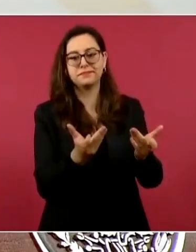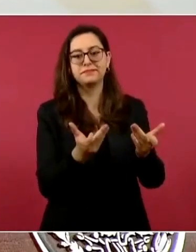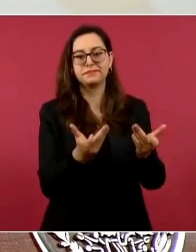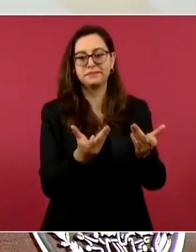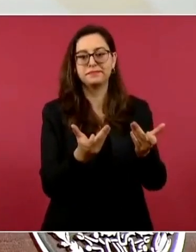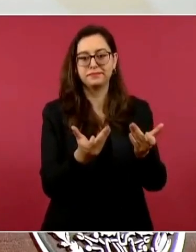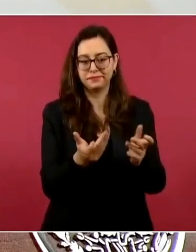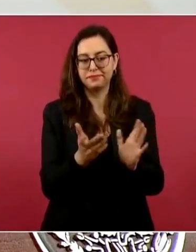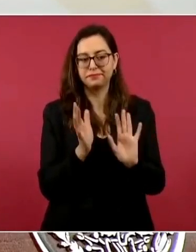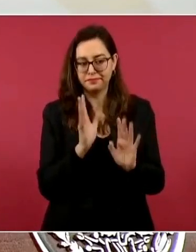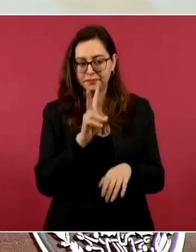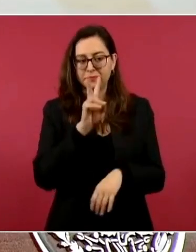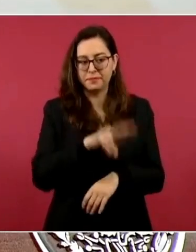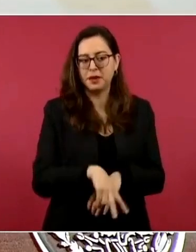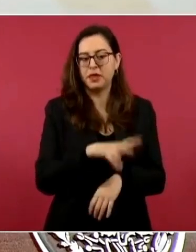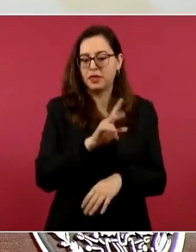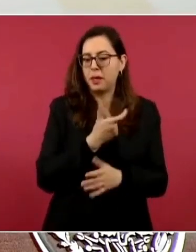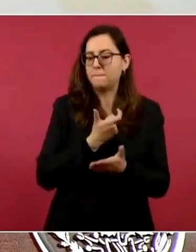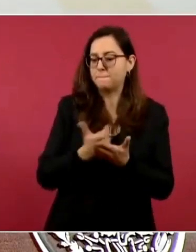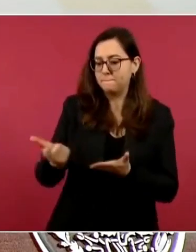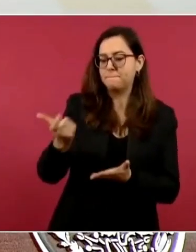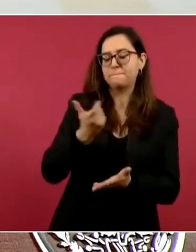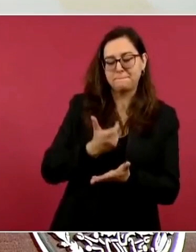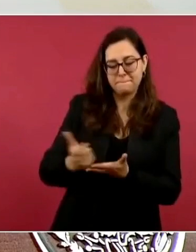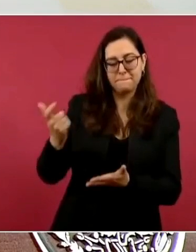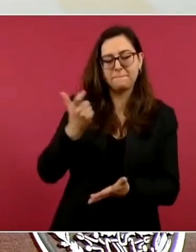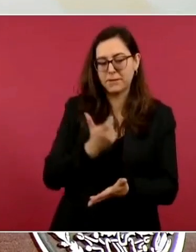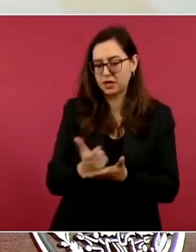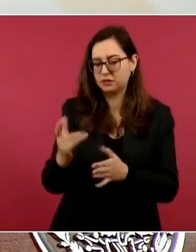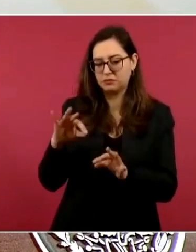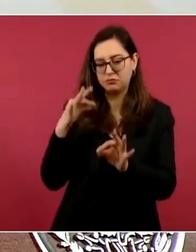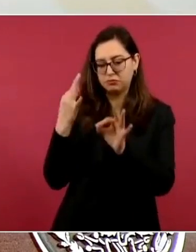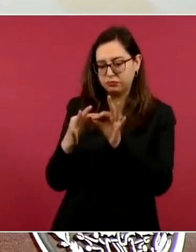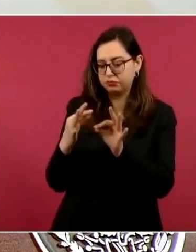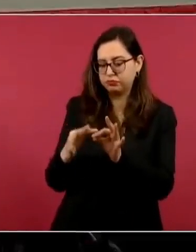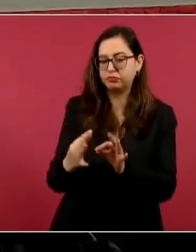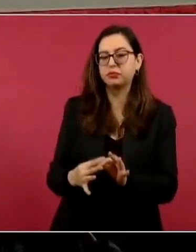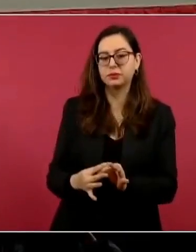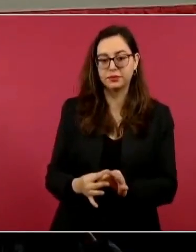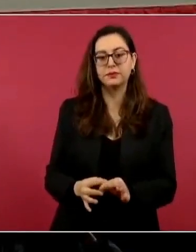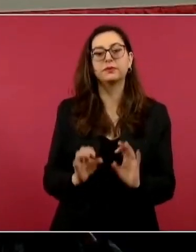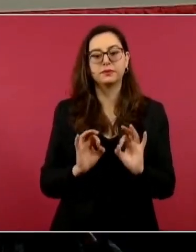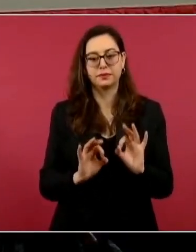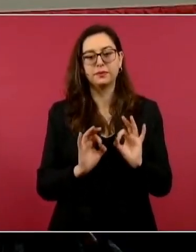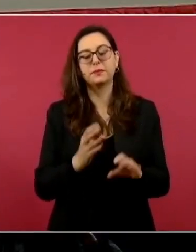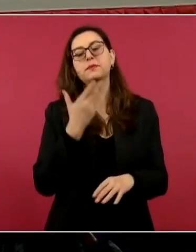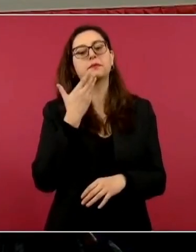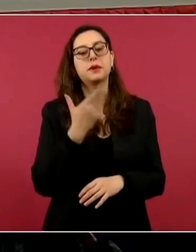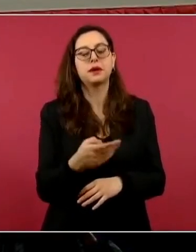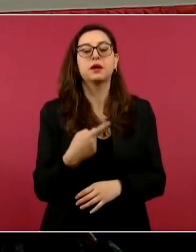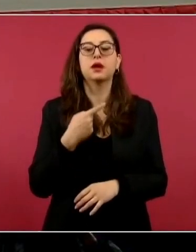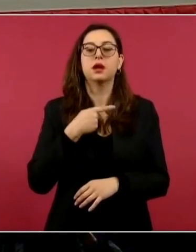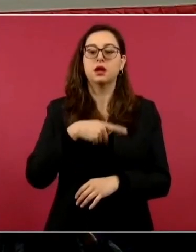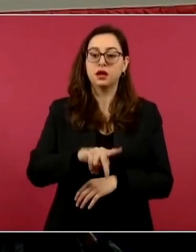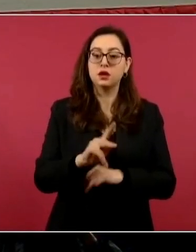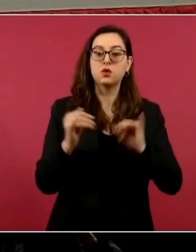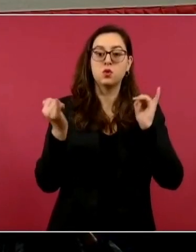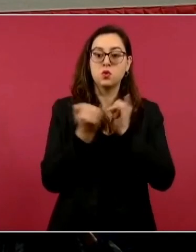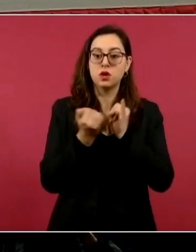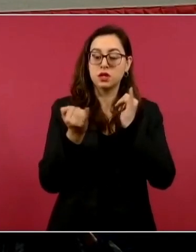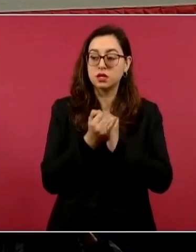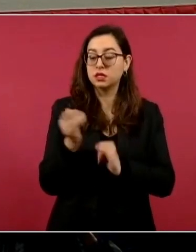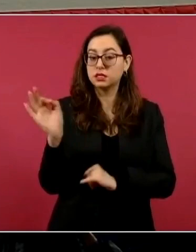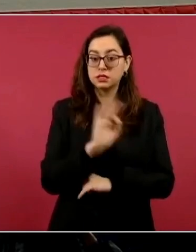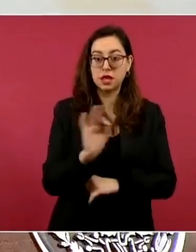devolviendo los primeros cientos de estos dos mil, pero también cualquiera que todavía